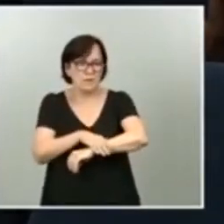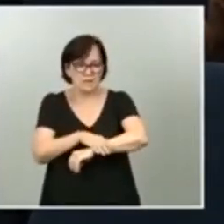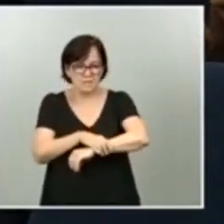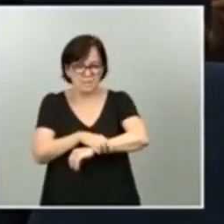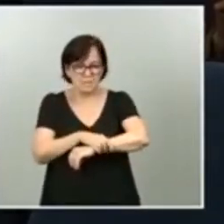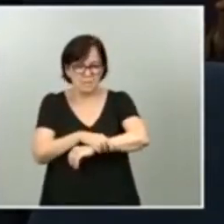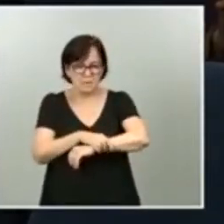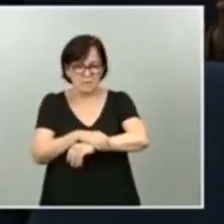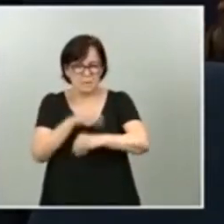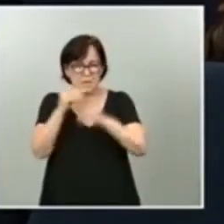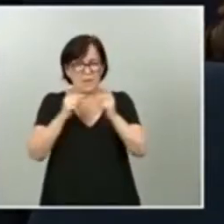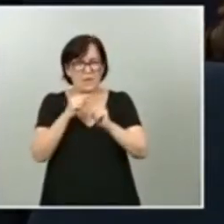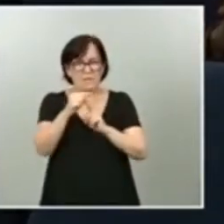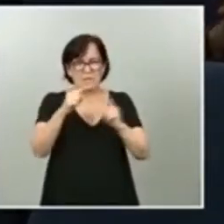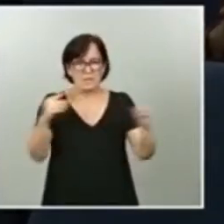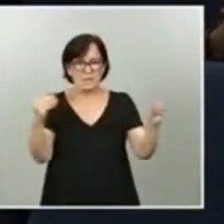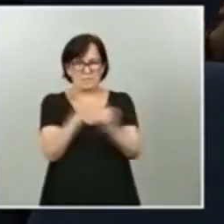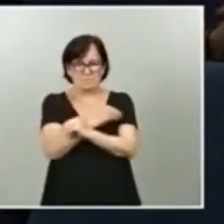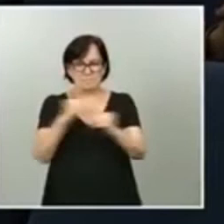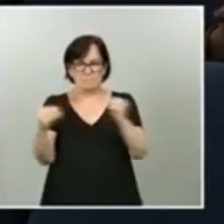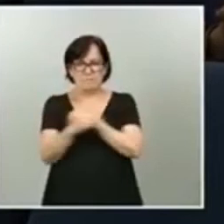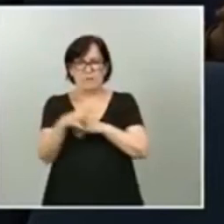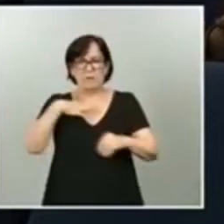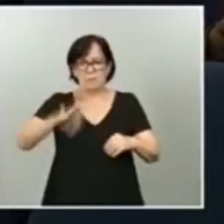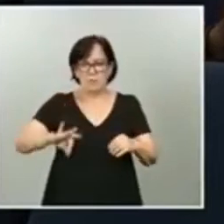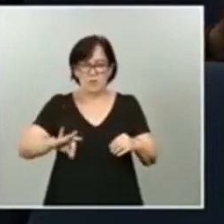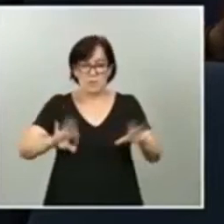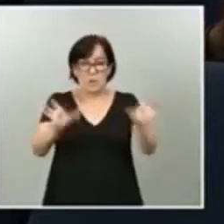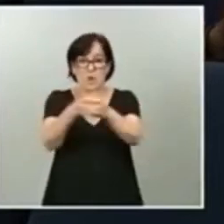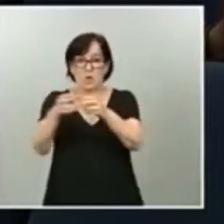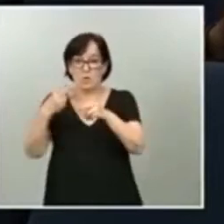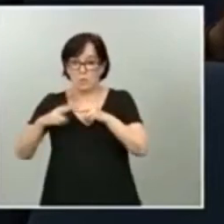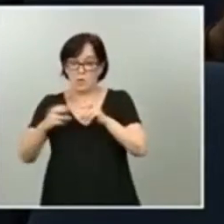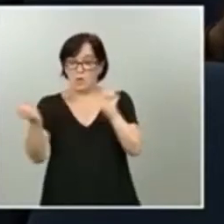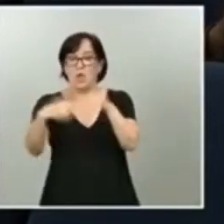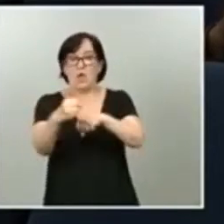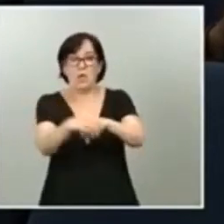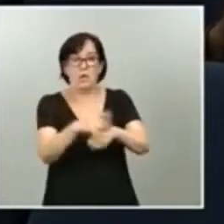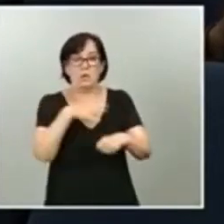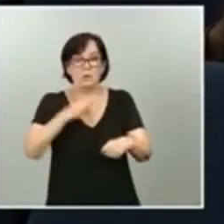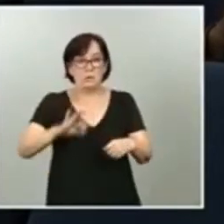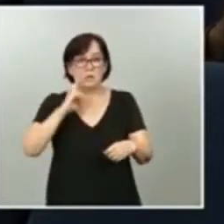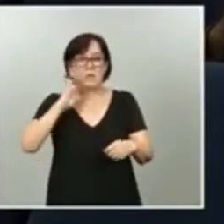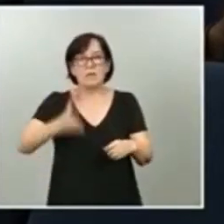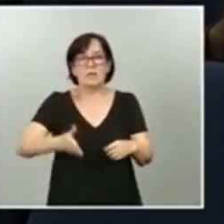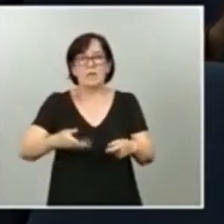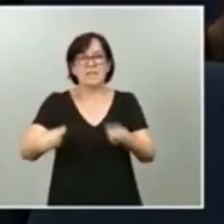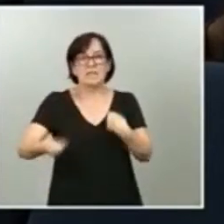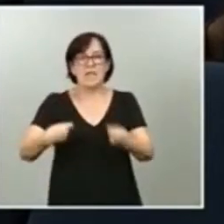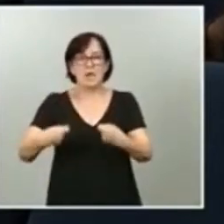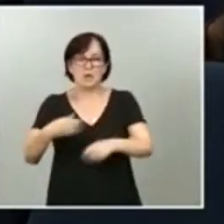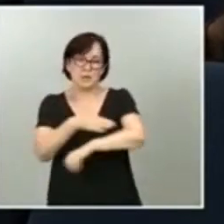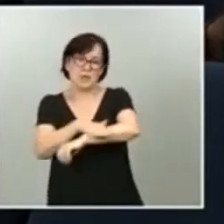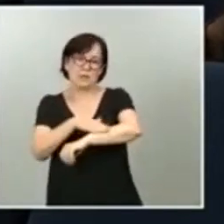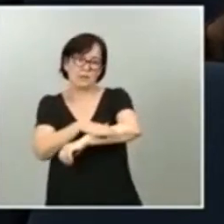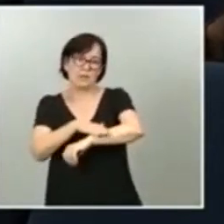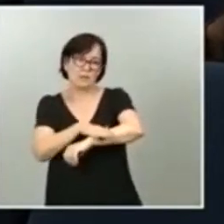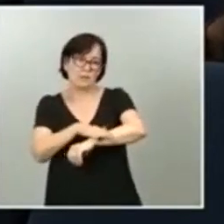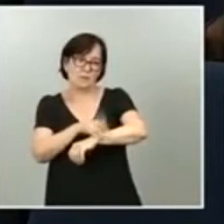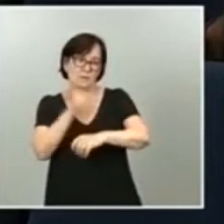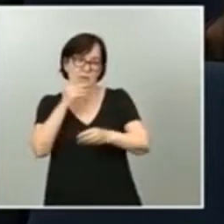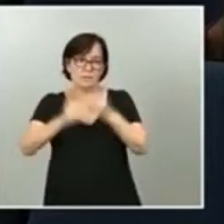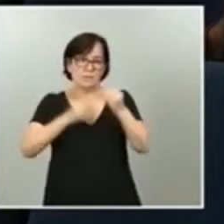mensajes tan contradictorios sobre los posibles aliados puede perjudicar la capacidad negociadora del gobierno a la hora de abordar los